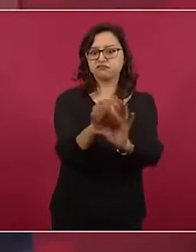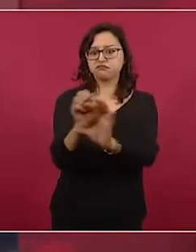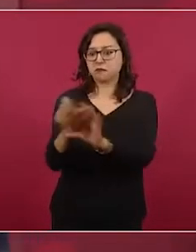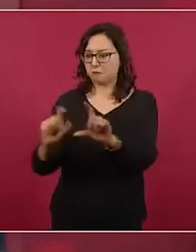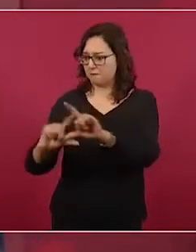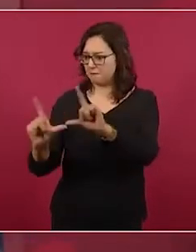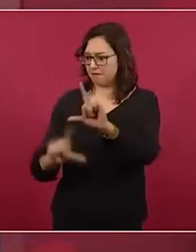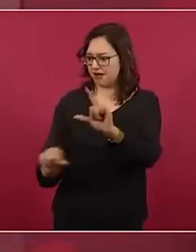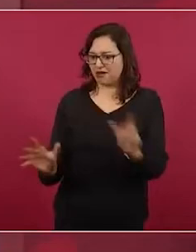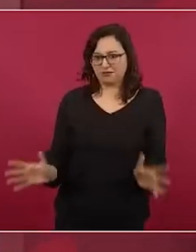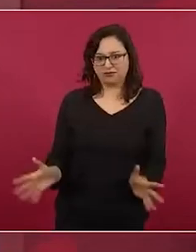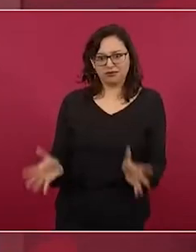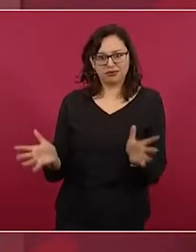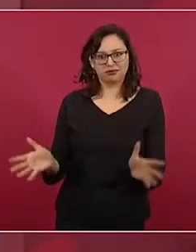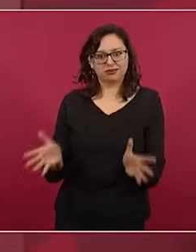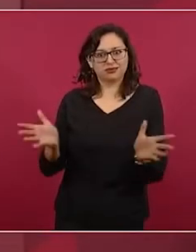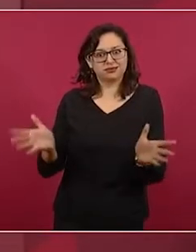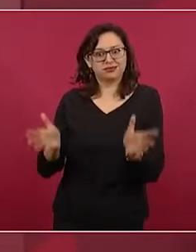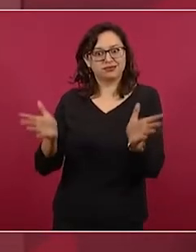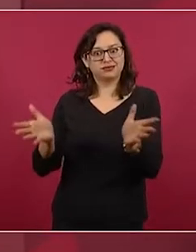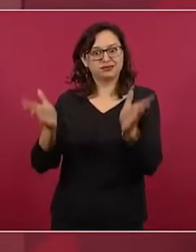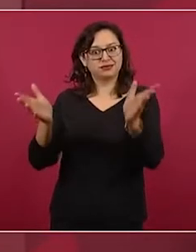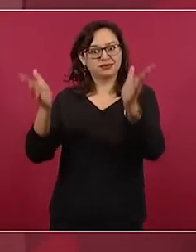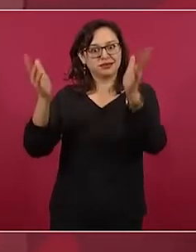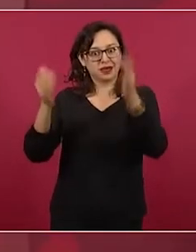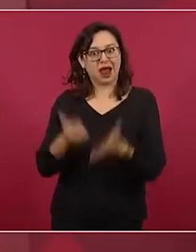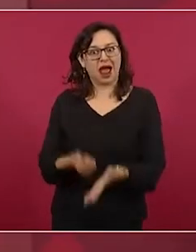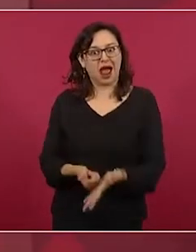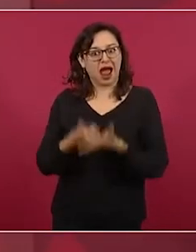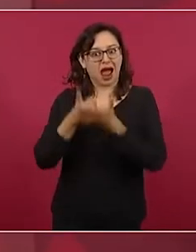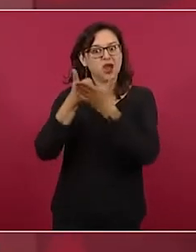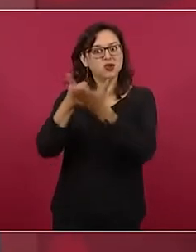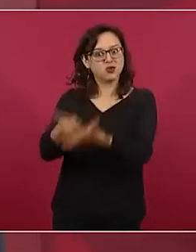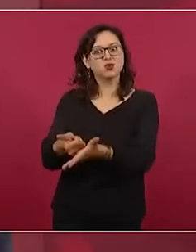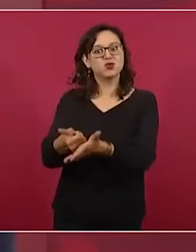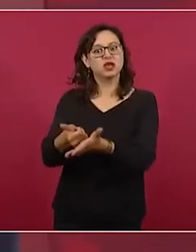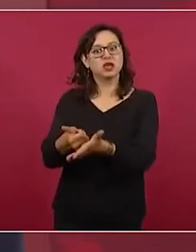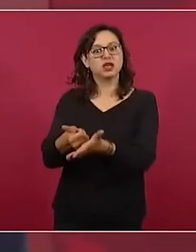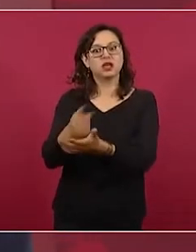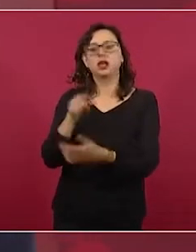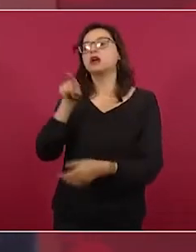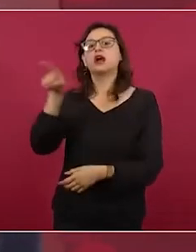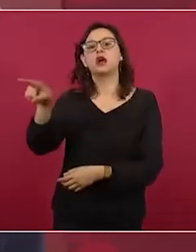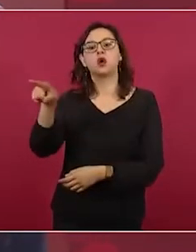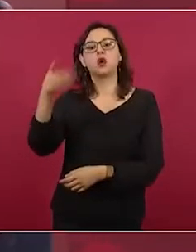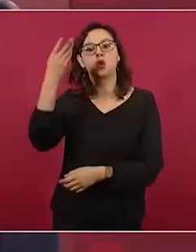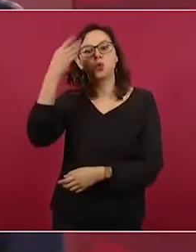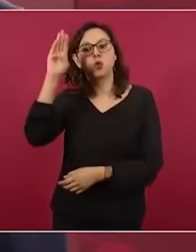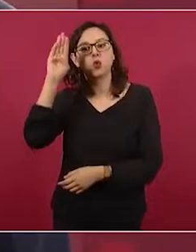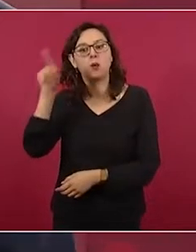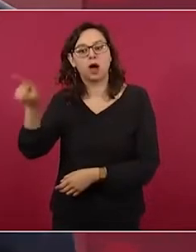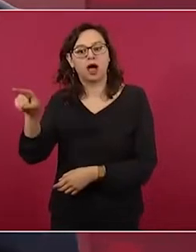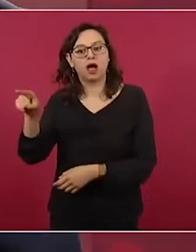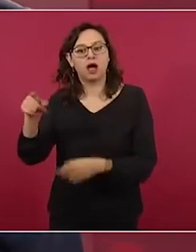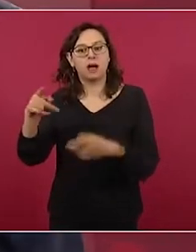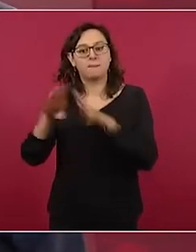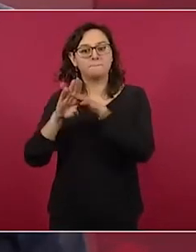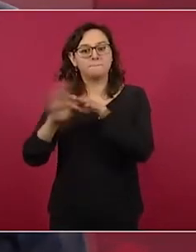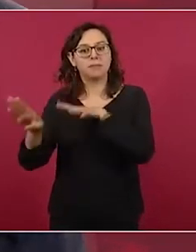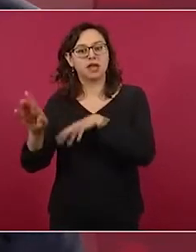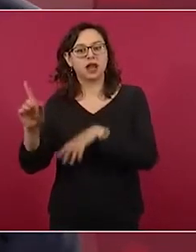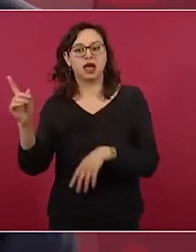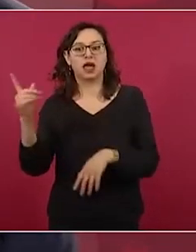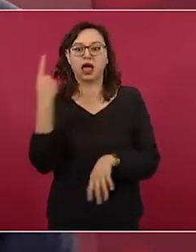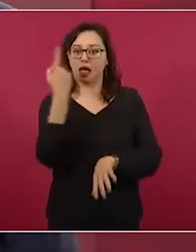¿Por qué negarle esa posibilidad a los cubanos que tienen